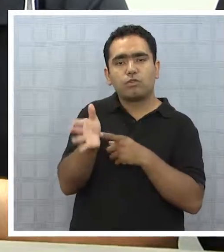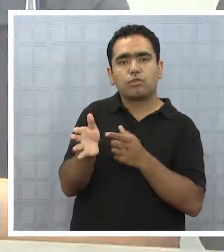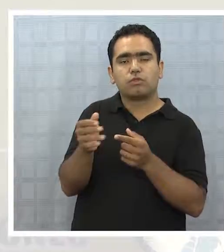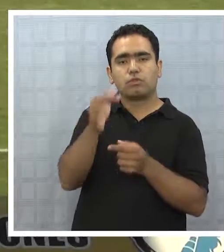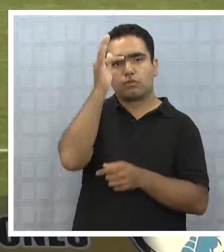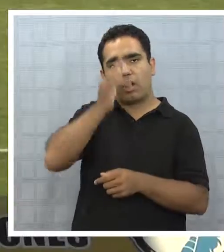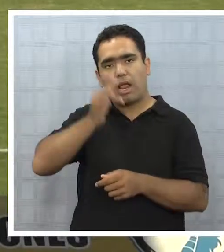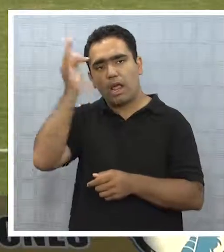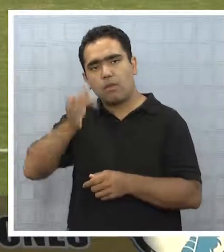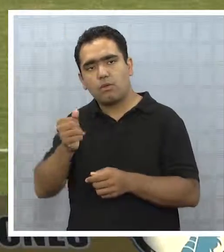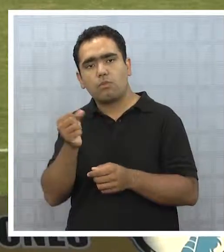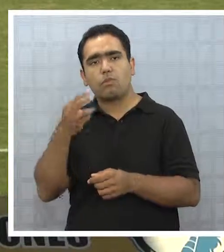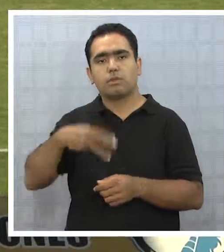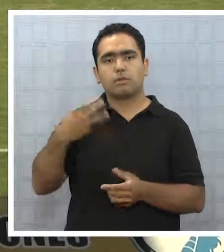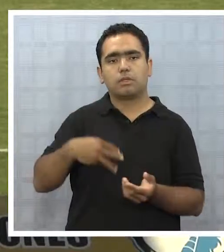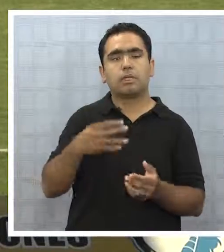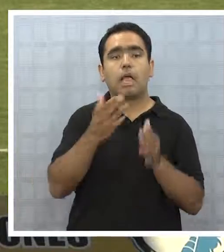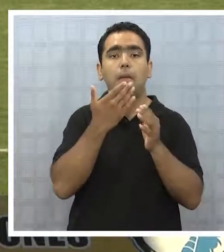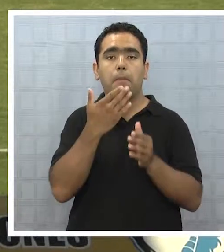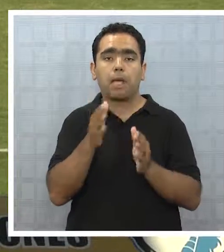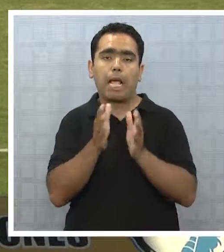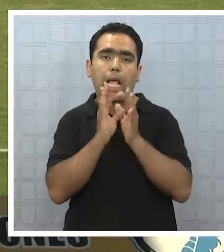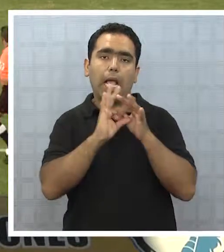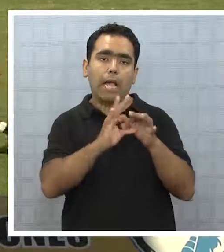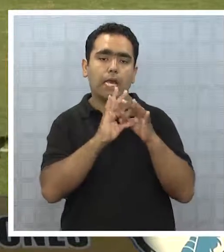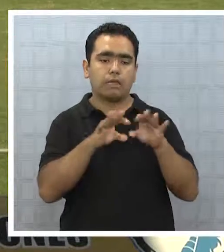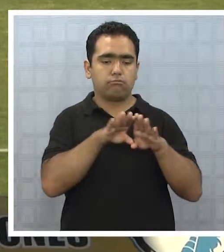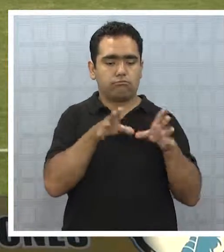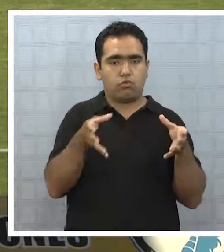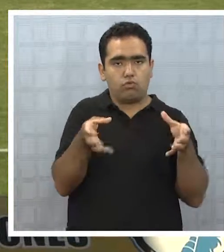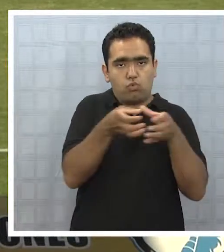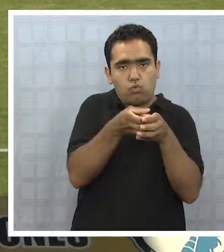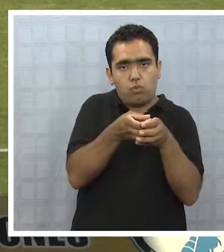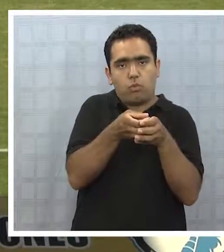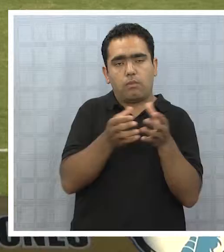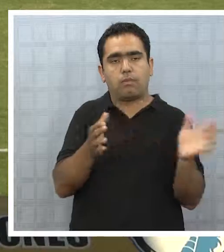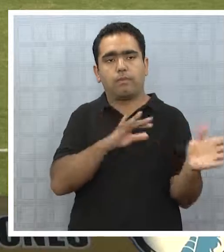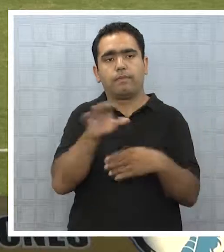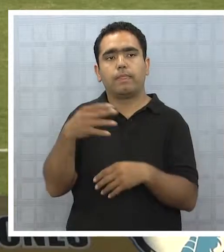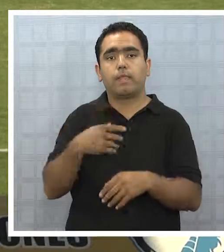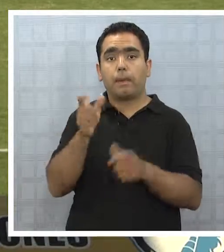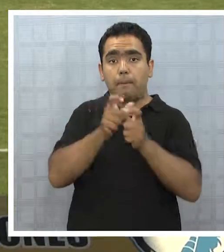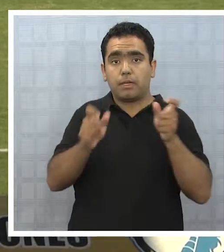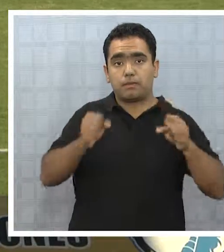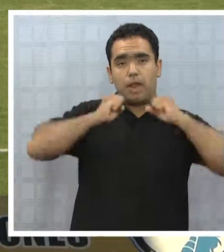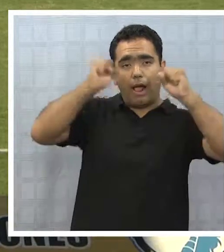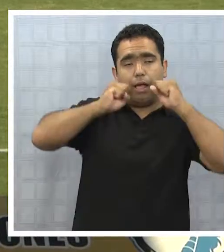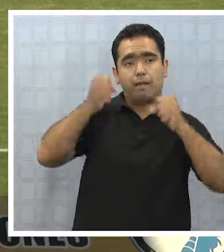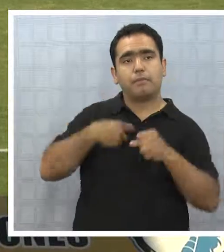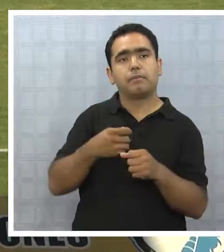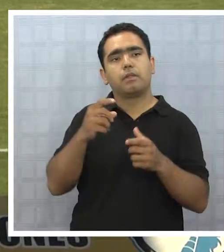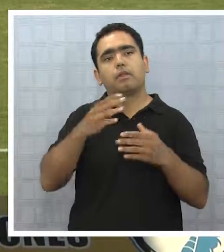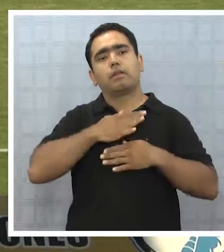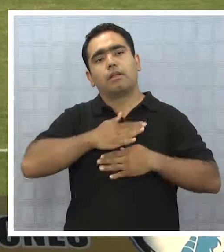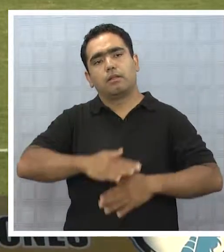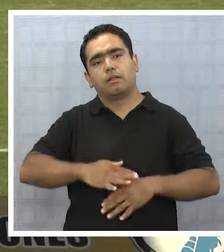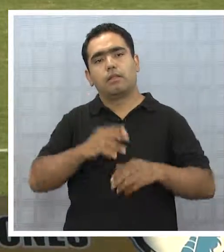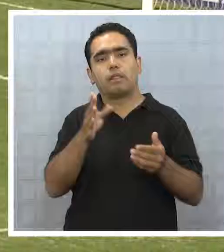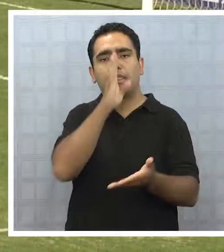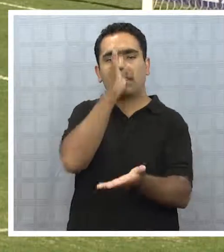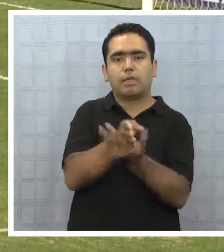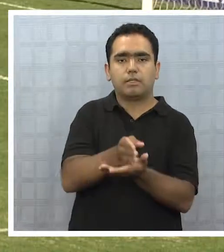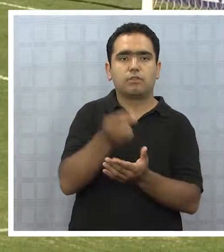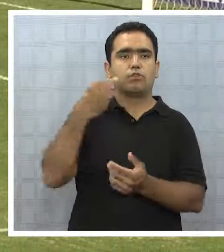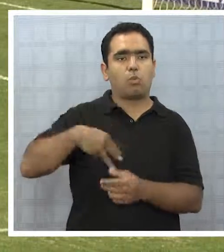también que apoyó de salir de este momento tan complicado. La hinchada mostró su satisfacción por la